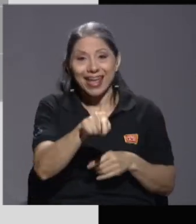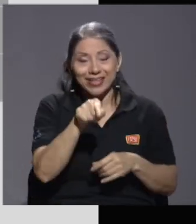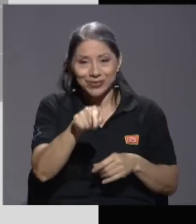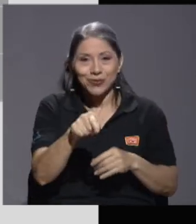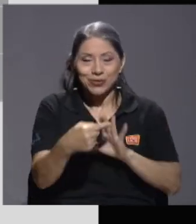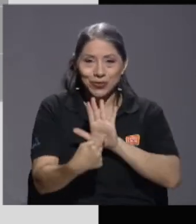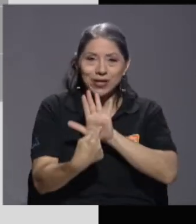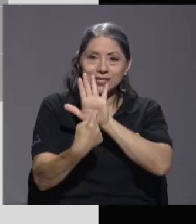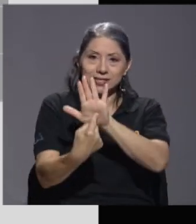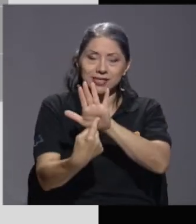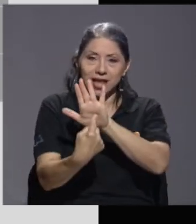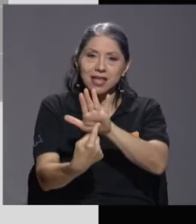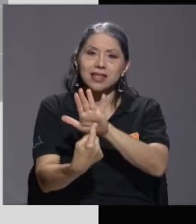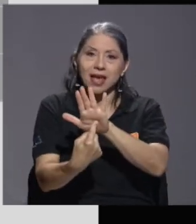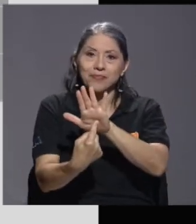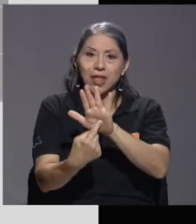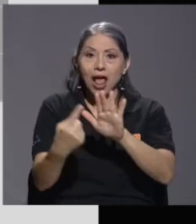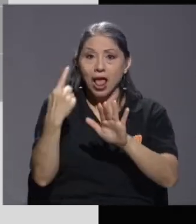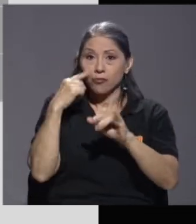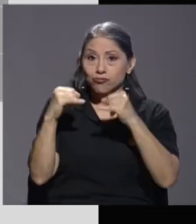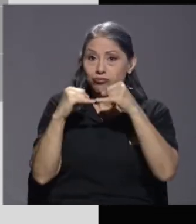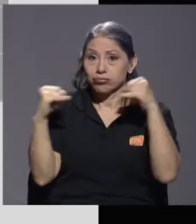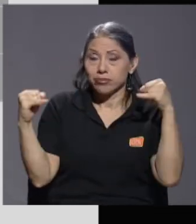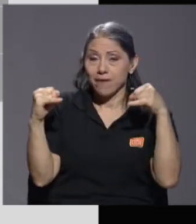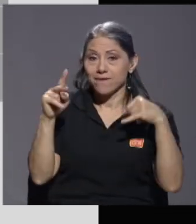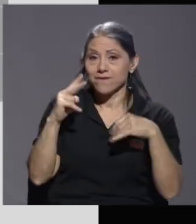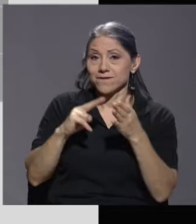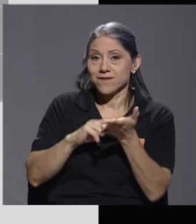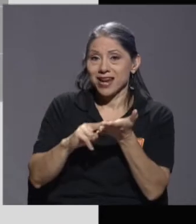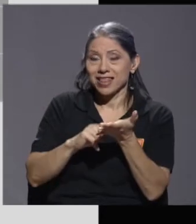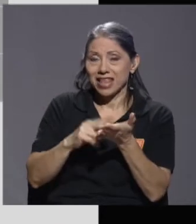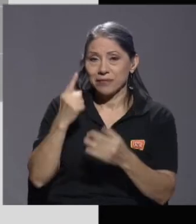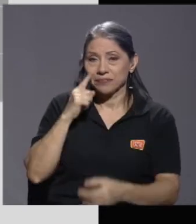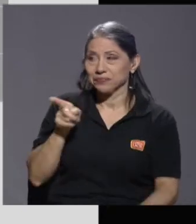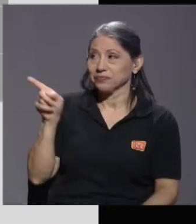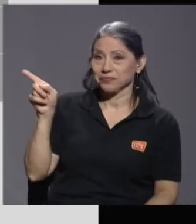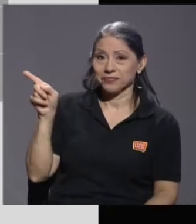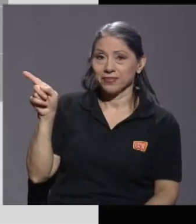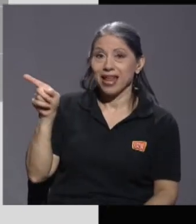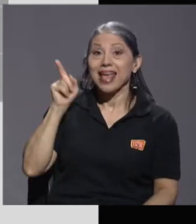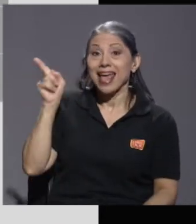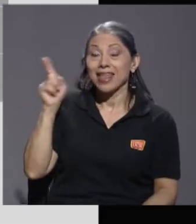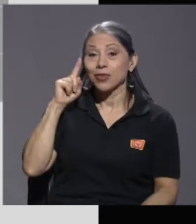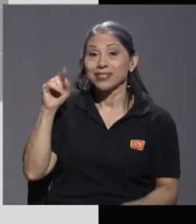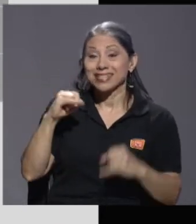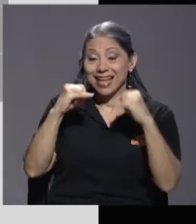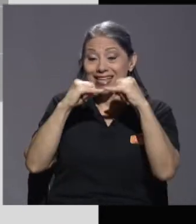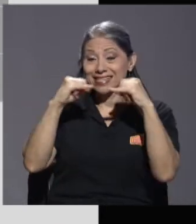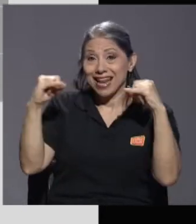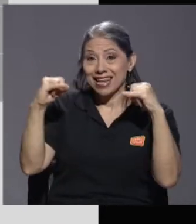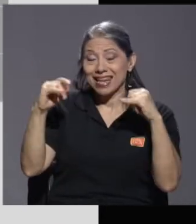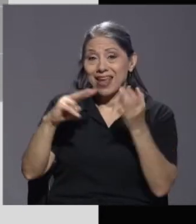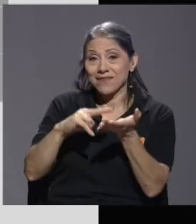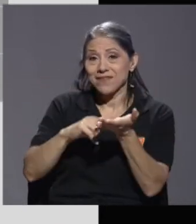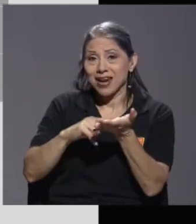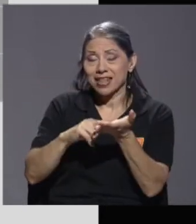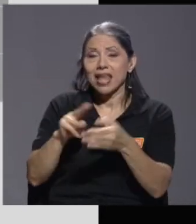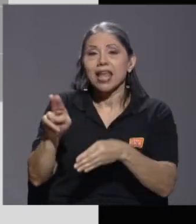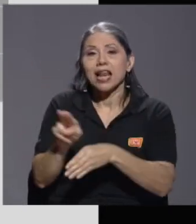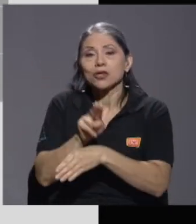que enseña la línea verde, el gráfico, y lo que utilizamos desde esa línea verde, ¿verdad? En las diferentes